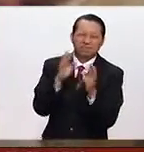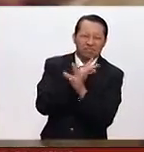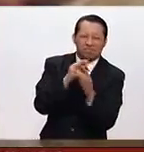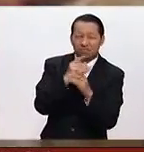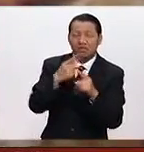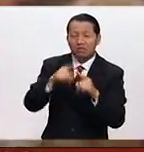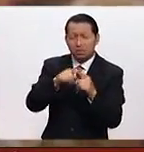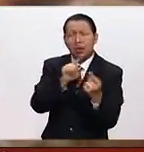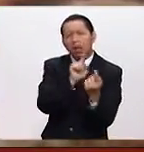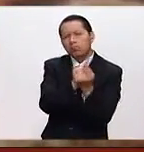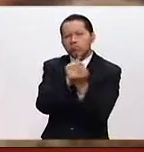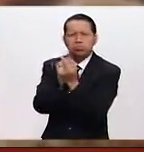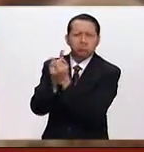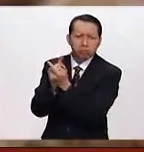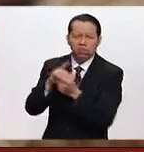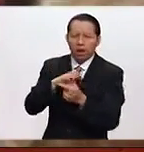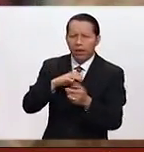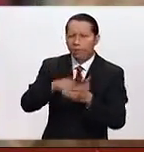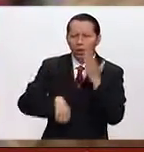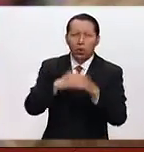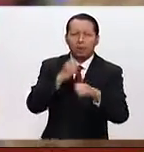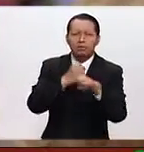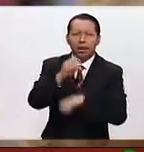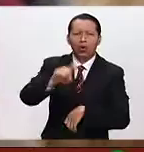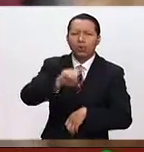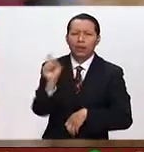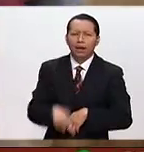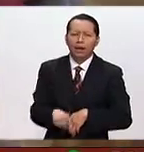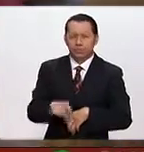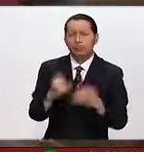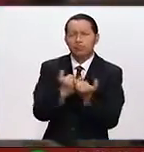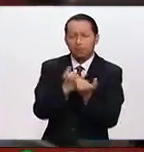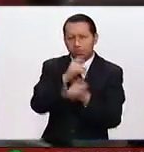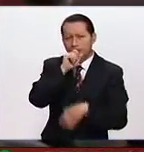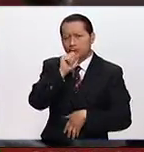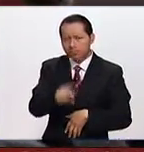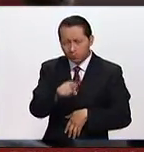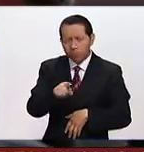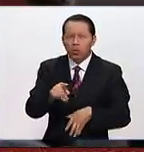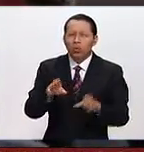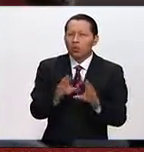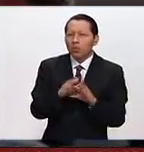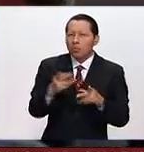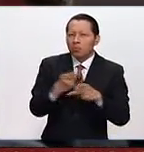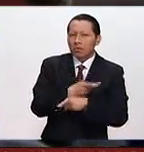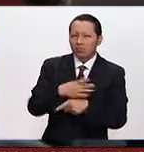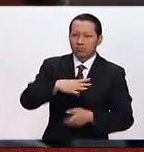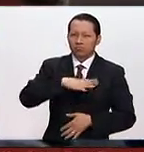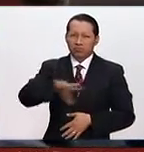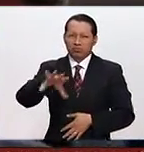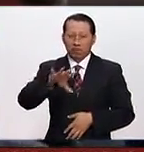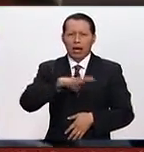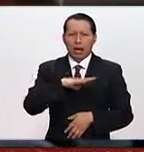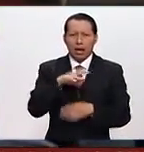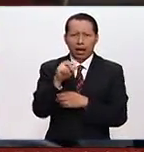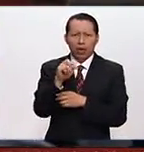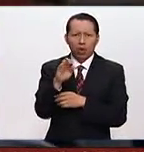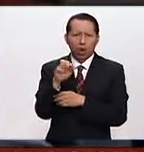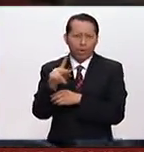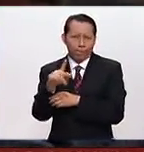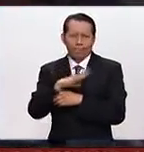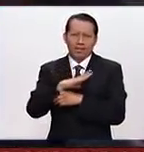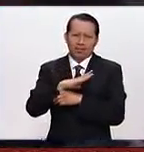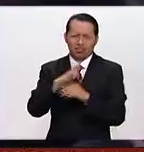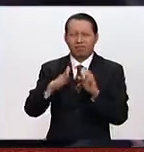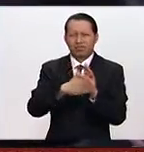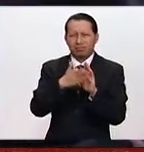delegados hispanos del estado de Texas, externaron su preocupación, su rechazo a las afirmaciones, por ejemplo, de Trump sobre la construcción del